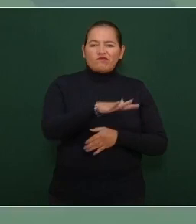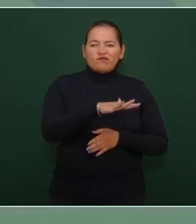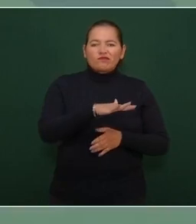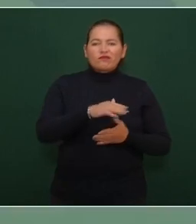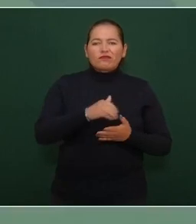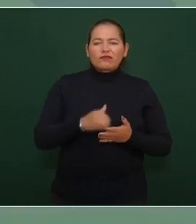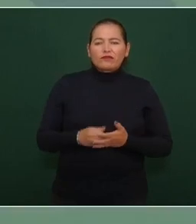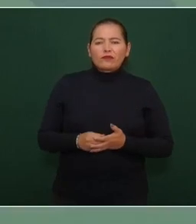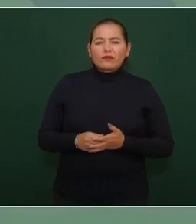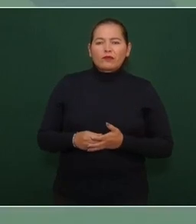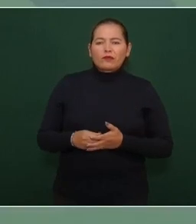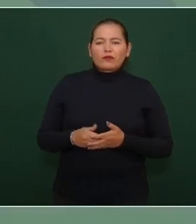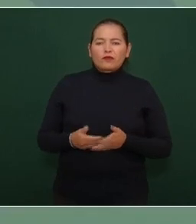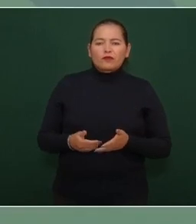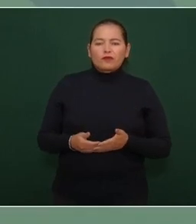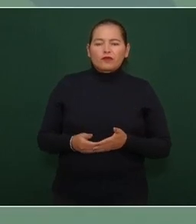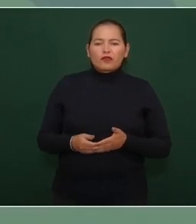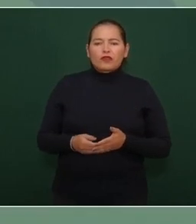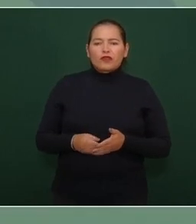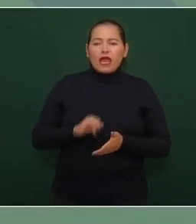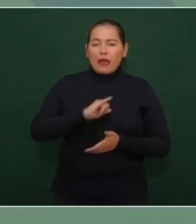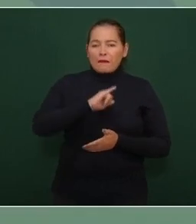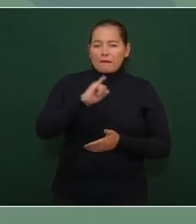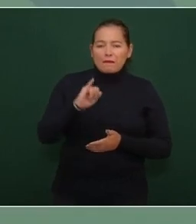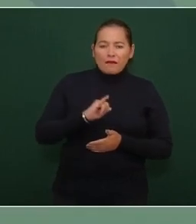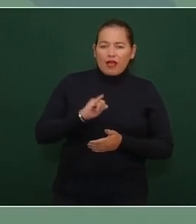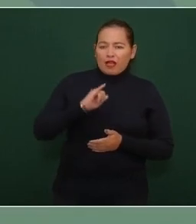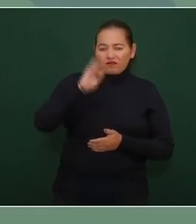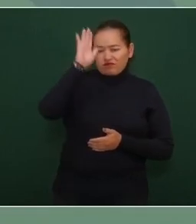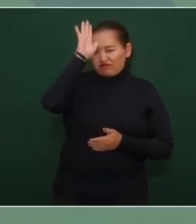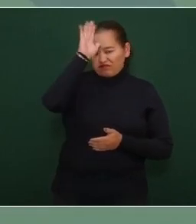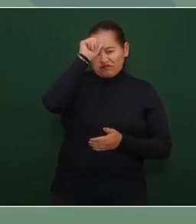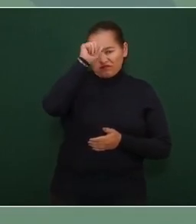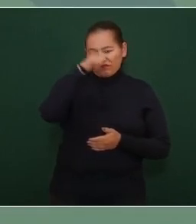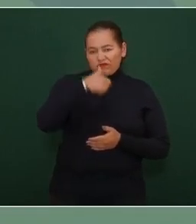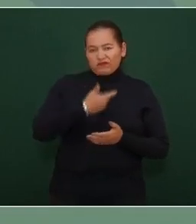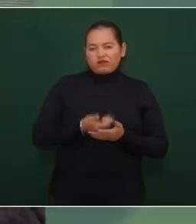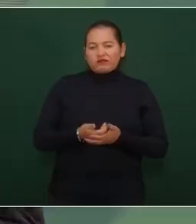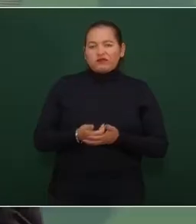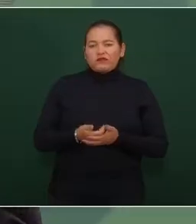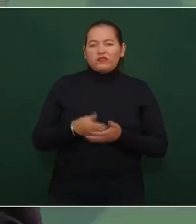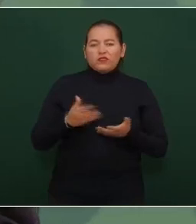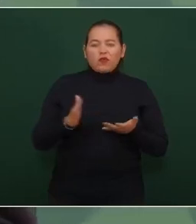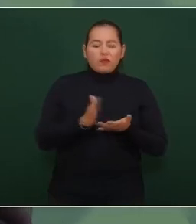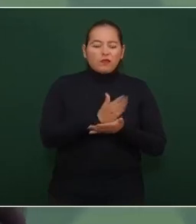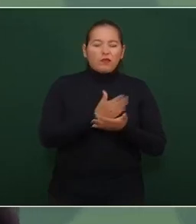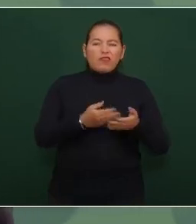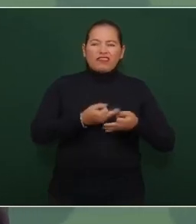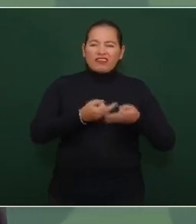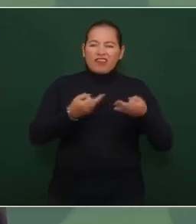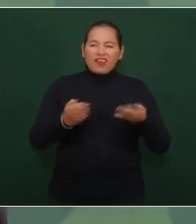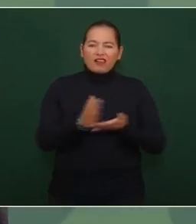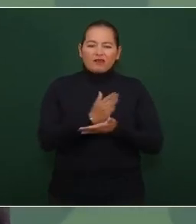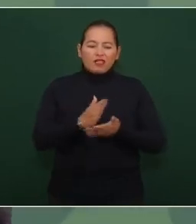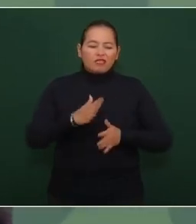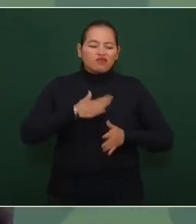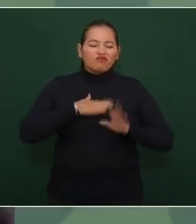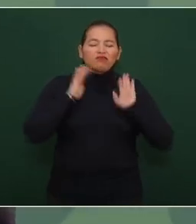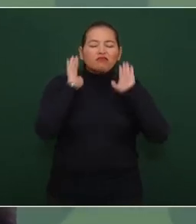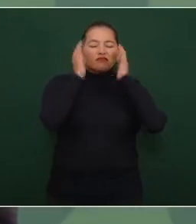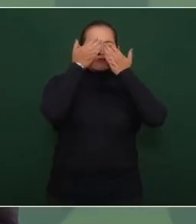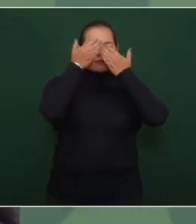nunca estuvieron de acuerdo con el reparto agrario y se volvieron muy conservadores